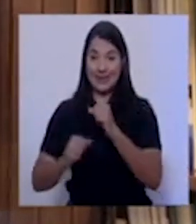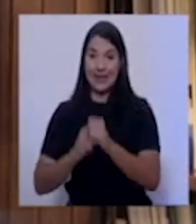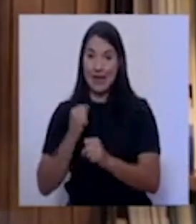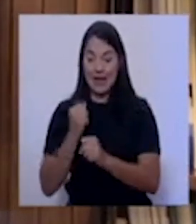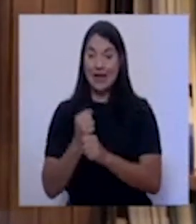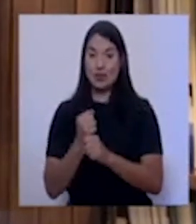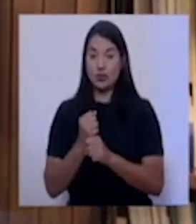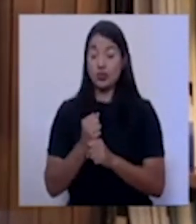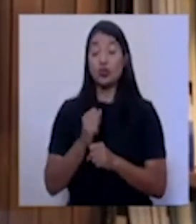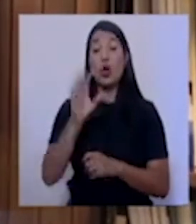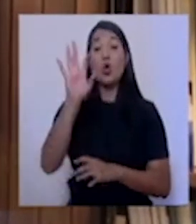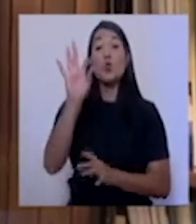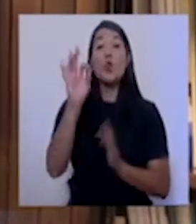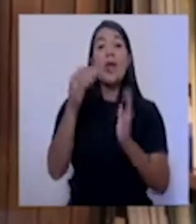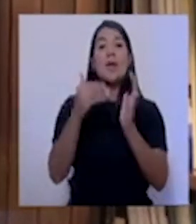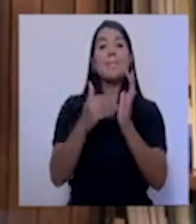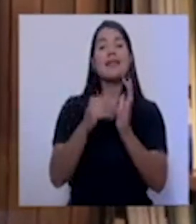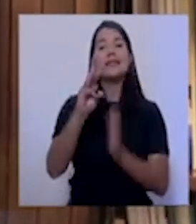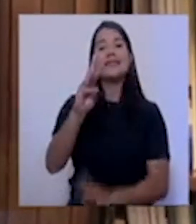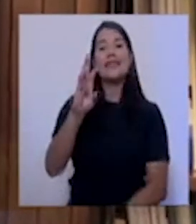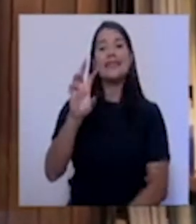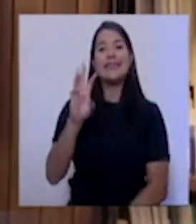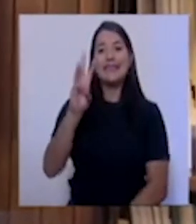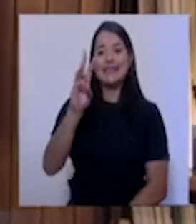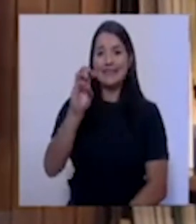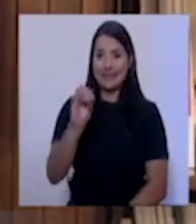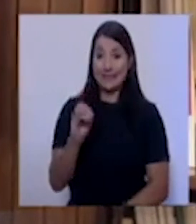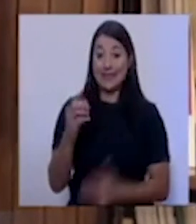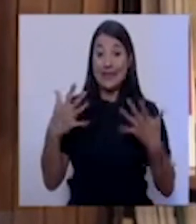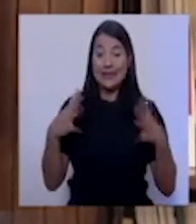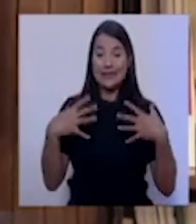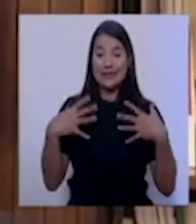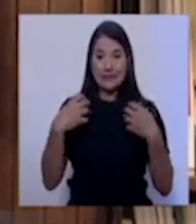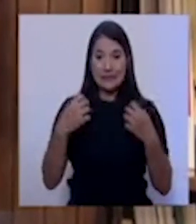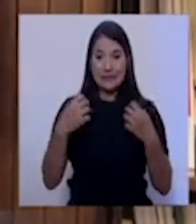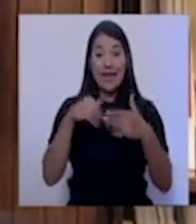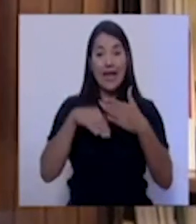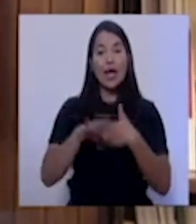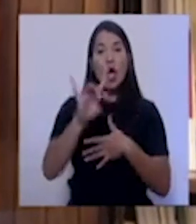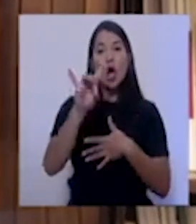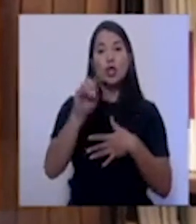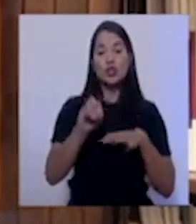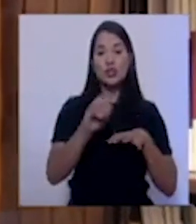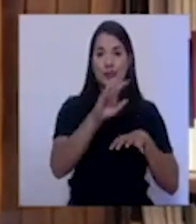registran 9.660 personas recuperadas en 80 cantones.